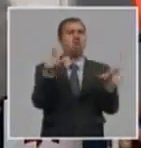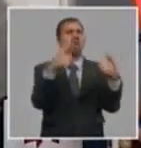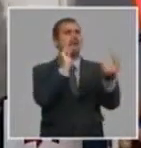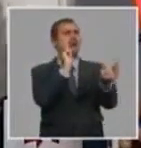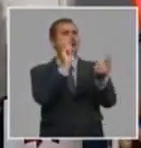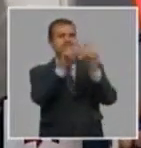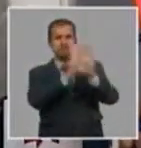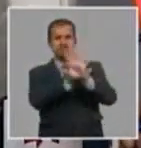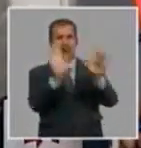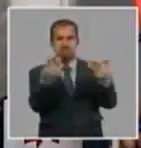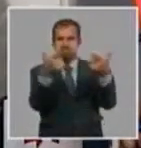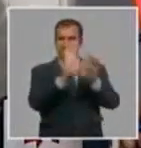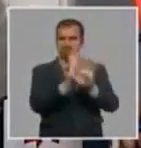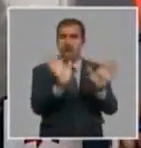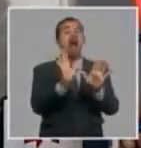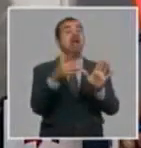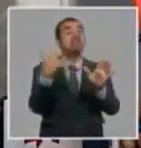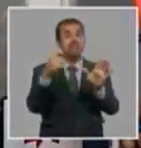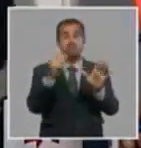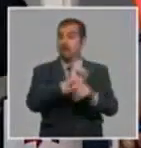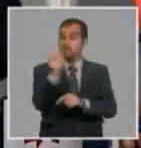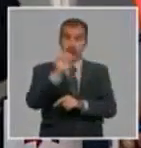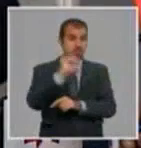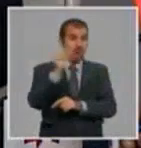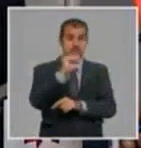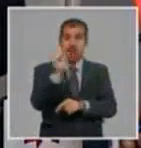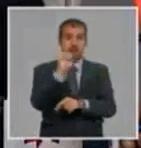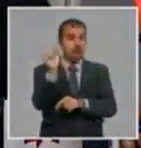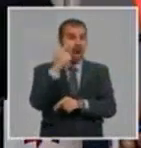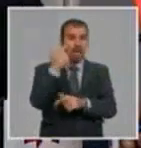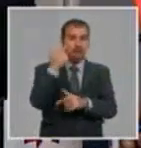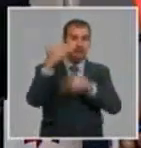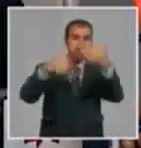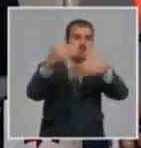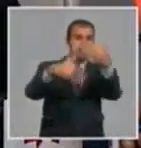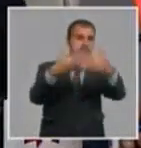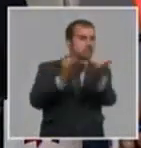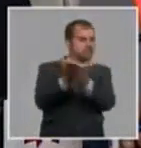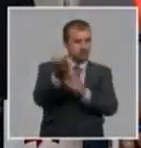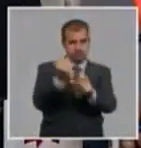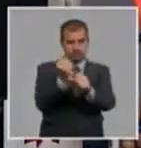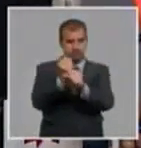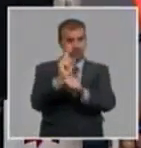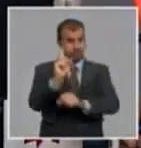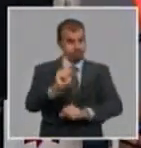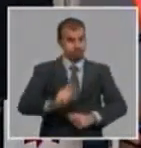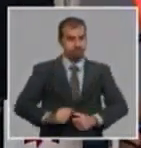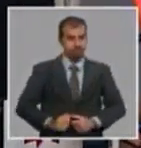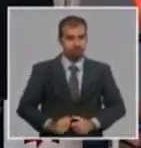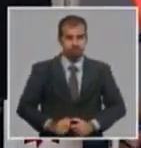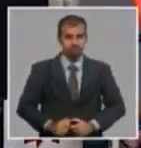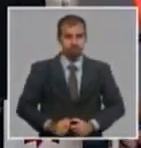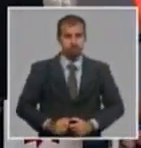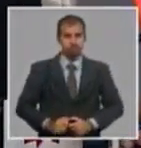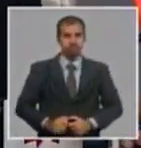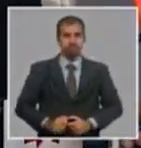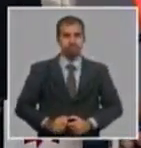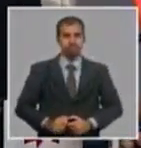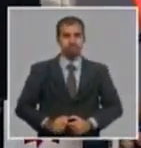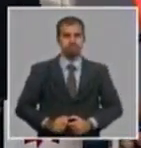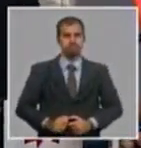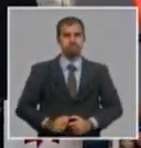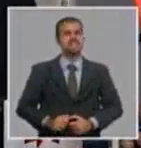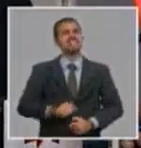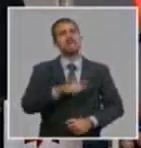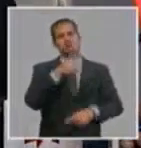que lograrla sistemáticamente en el tiempo. Porque si no, como veremos después, puede perder esa condición. Emprega las fuerzas de